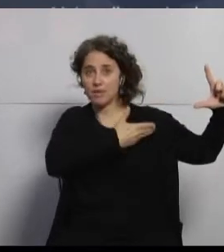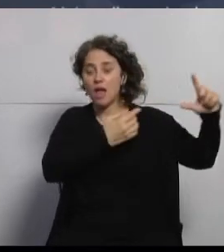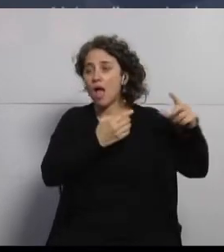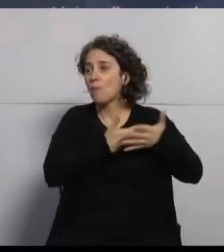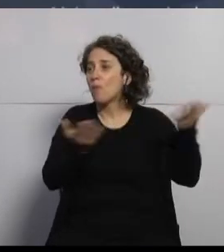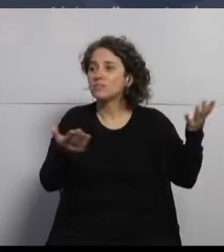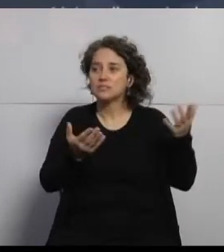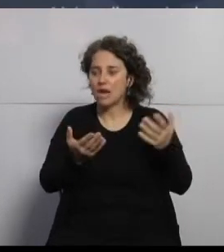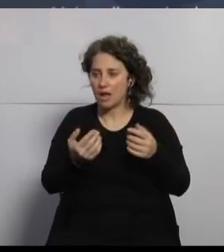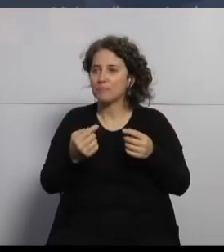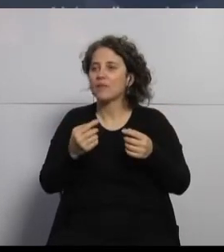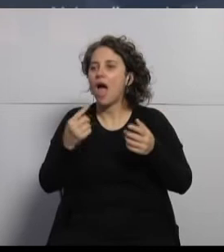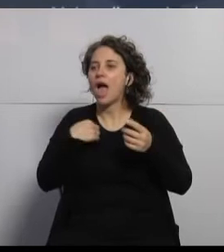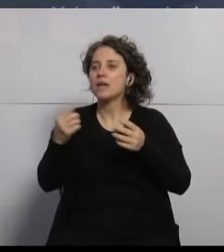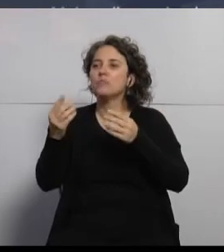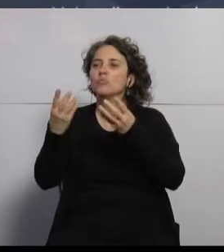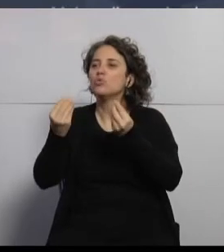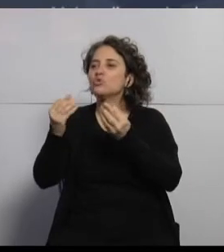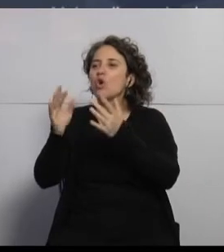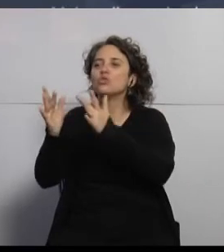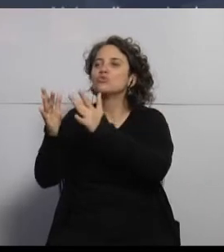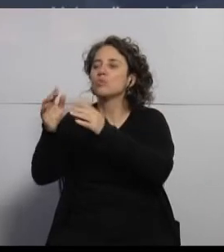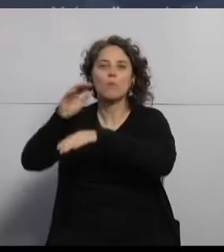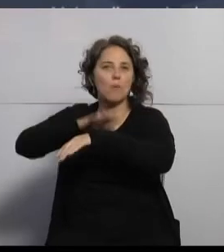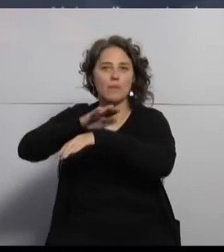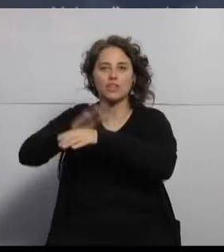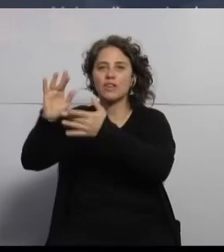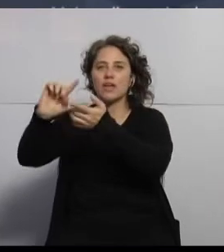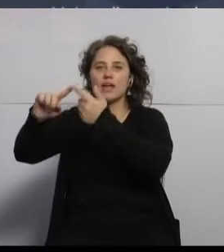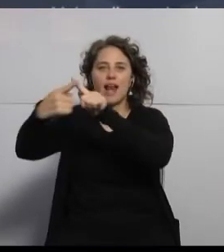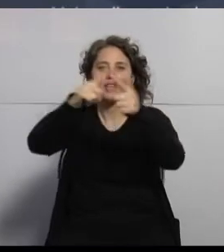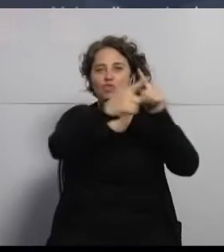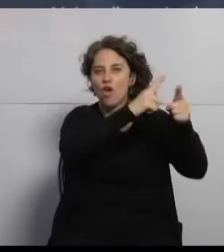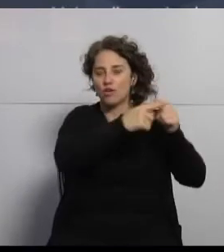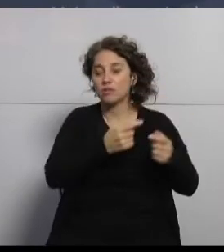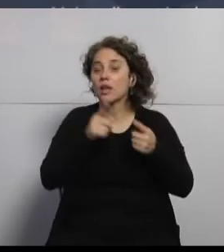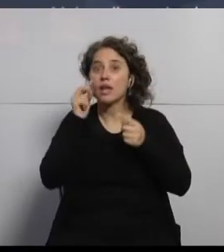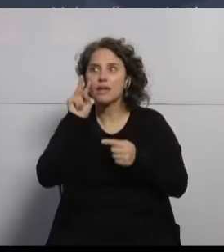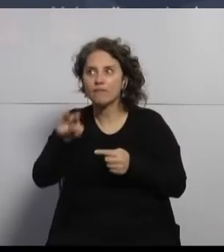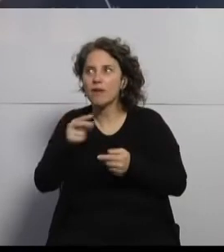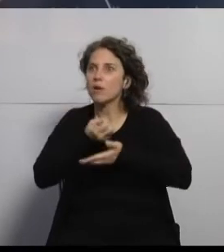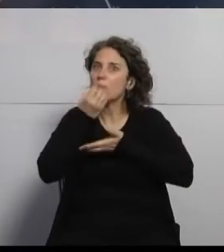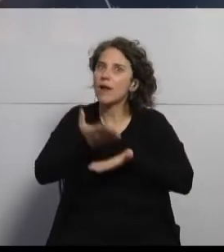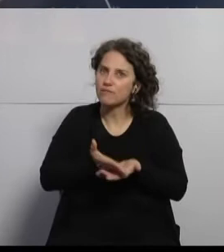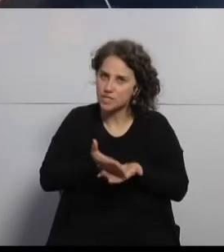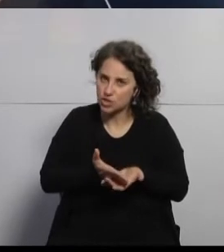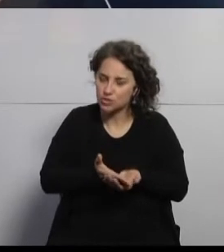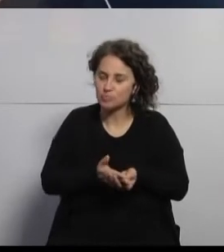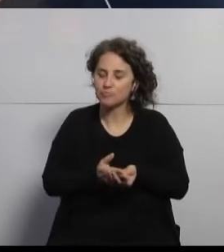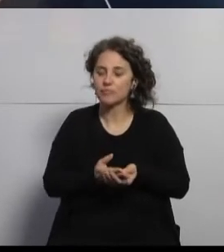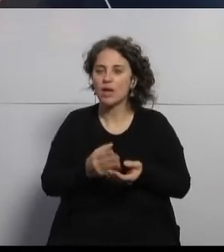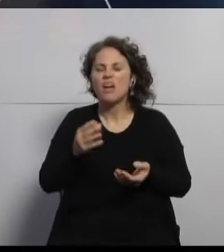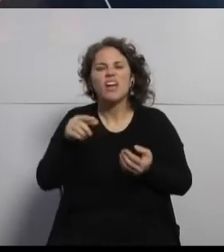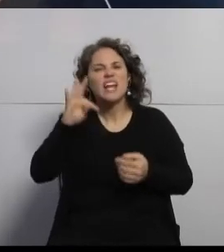eso. Hay muchos puntos de interacción en los cuales estamos viendo, digamos, los beneficios. ¿Dónde entra la